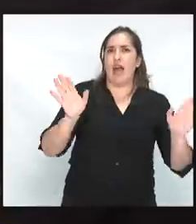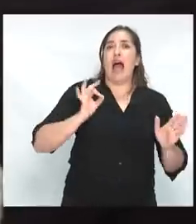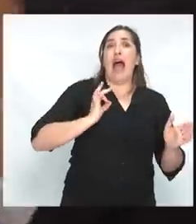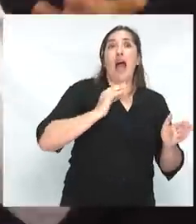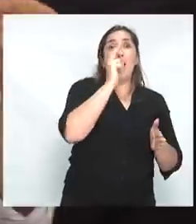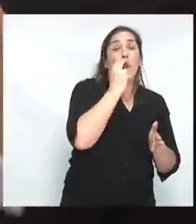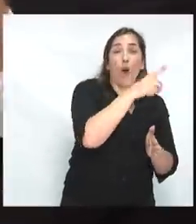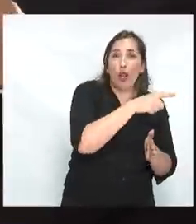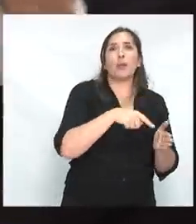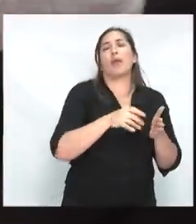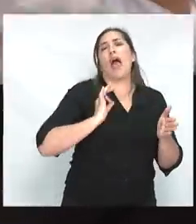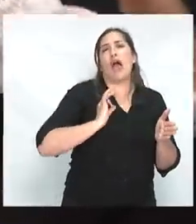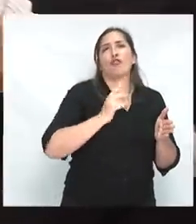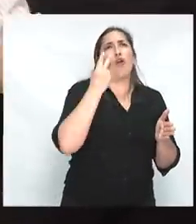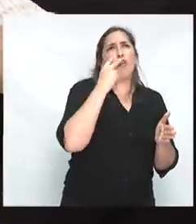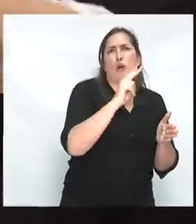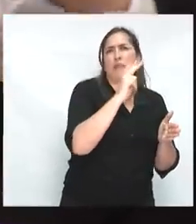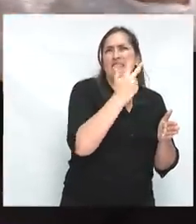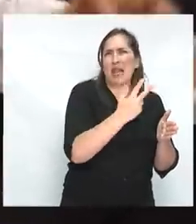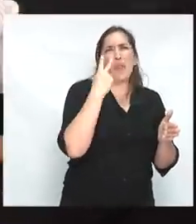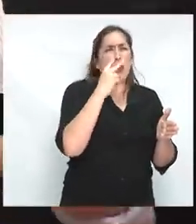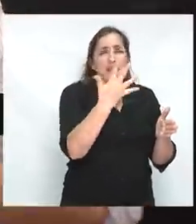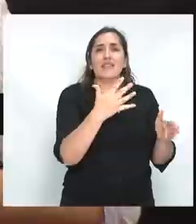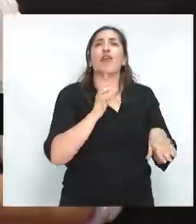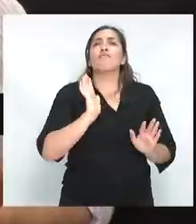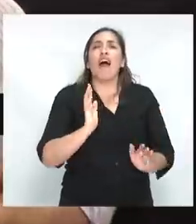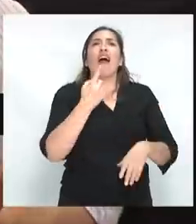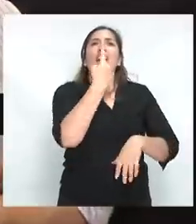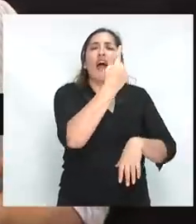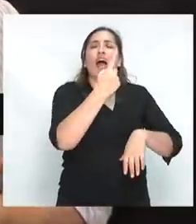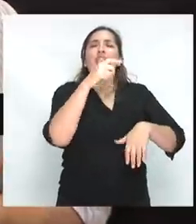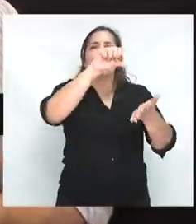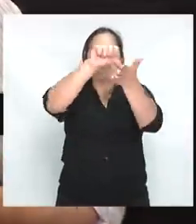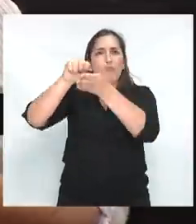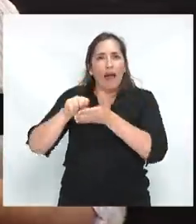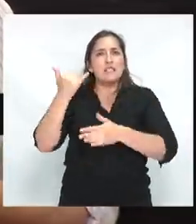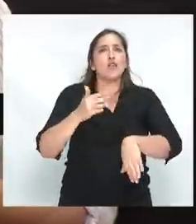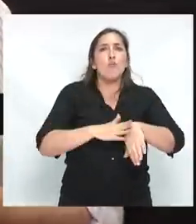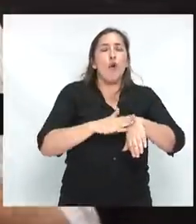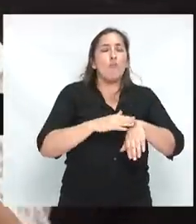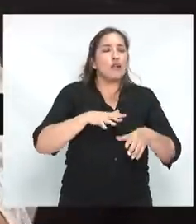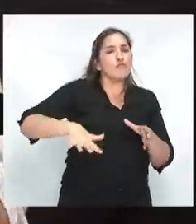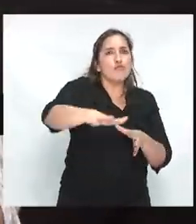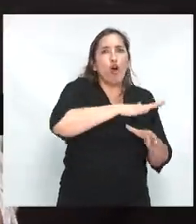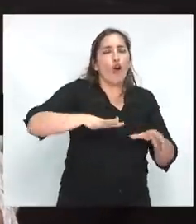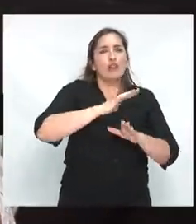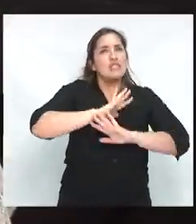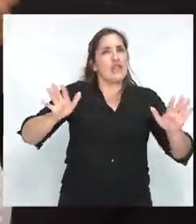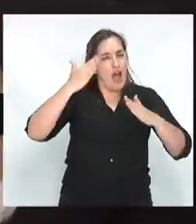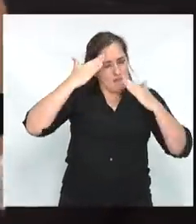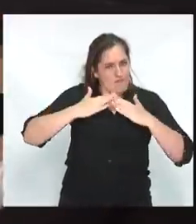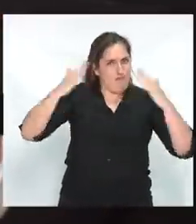2005. Argentina, Brasil, cada país tiene su propio momento de catarsis social en el sentido